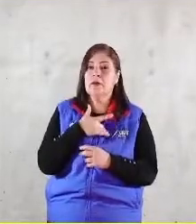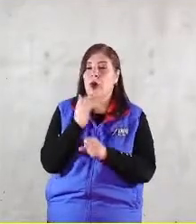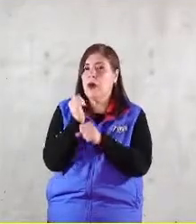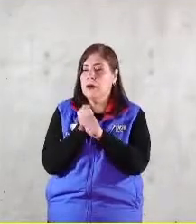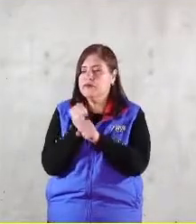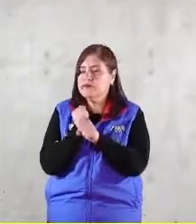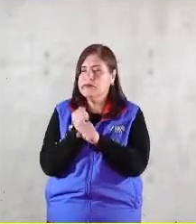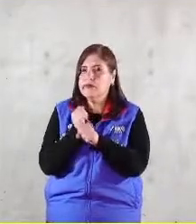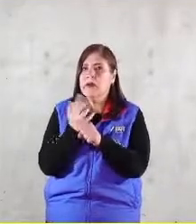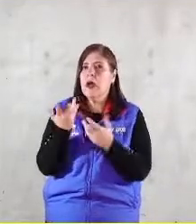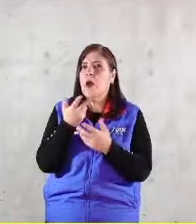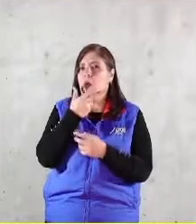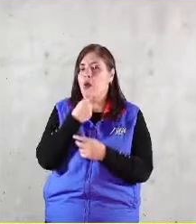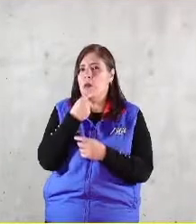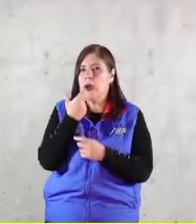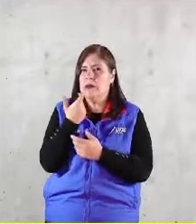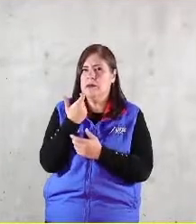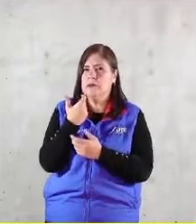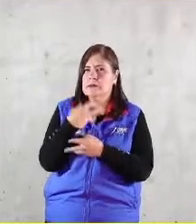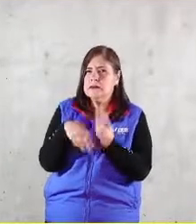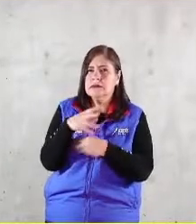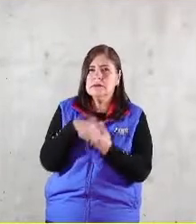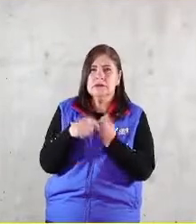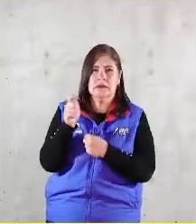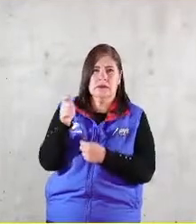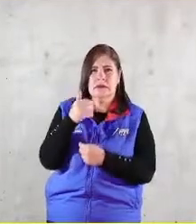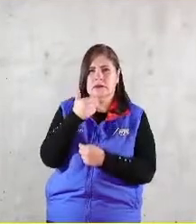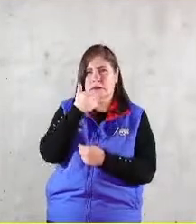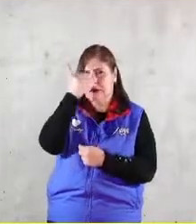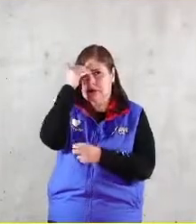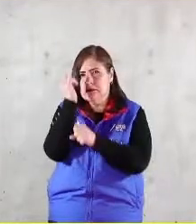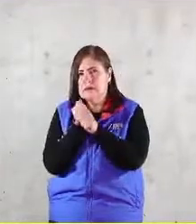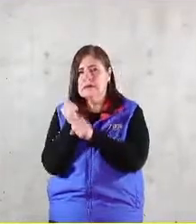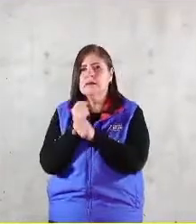que hizo un economista renombrado,